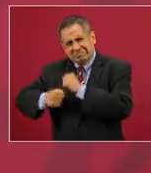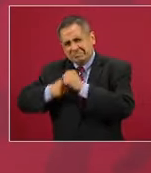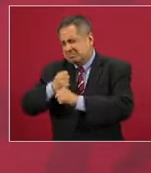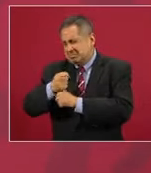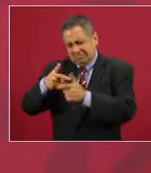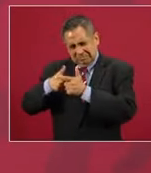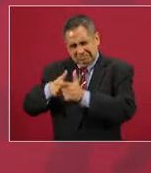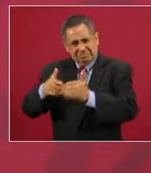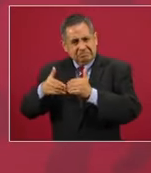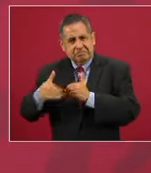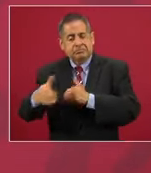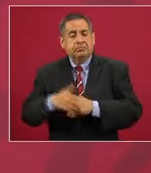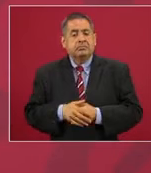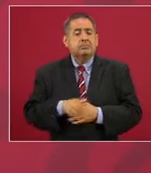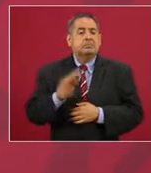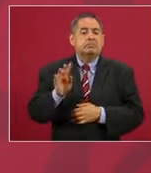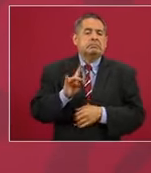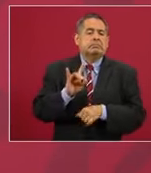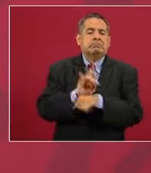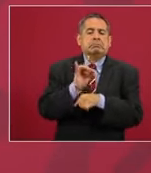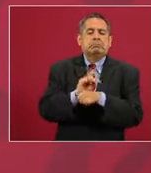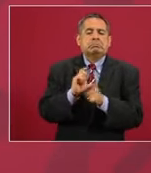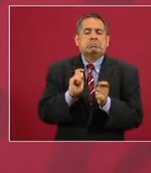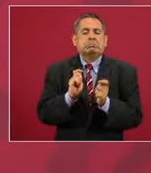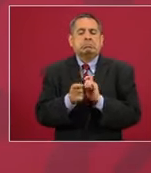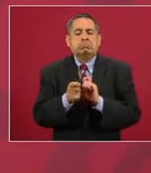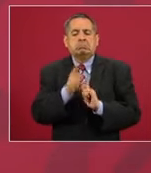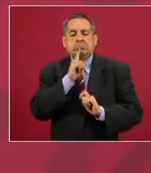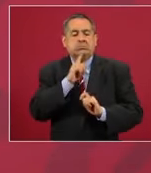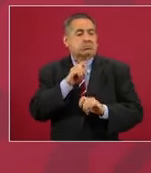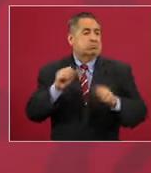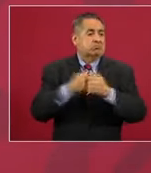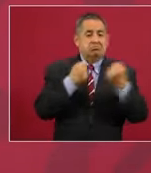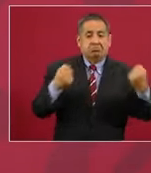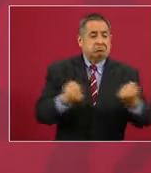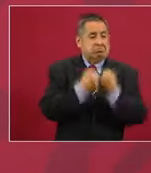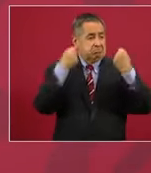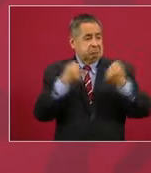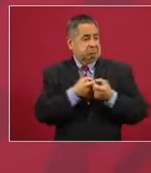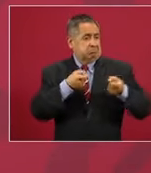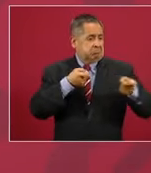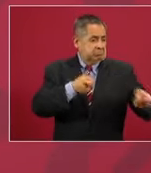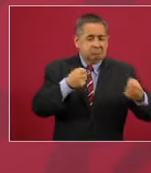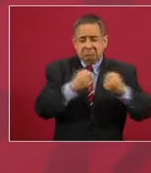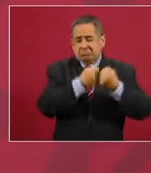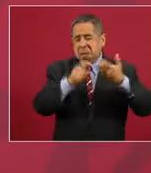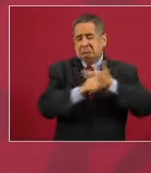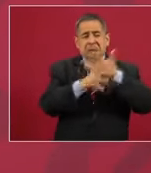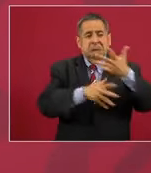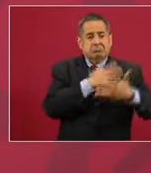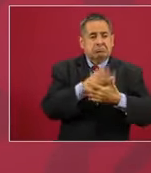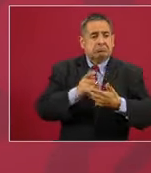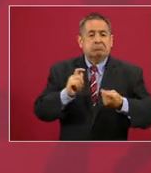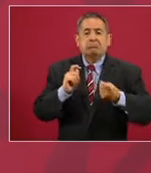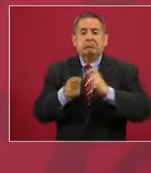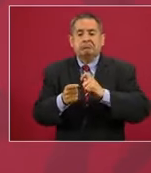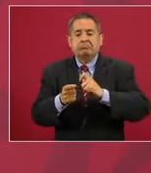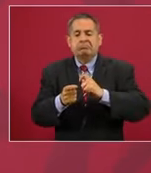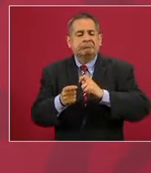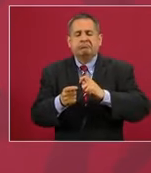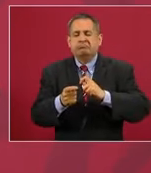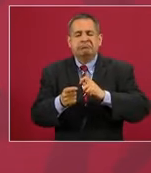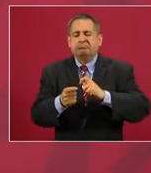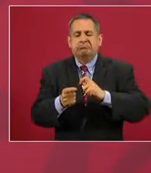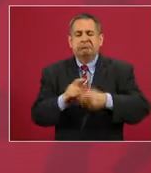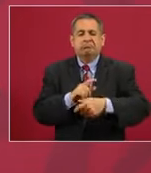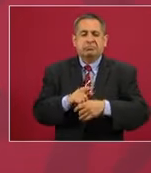Porque cuando la transformación se hace por la vía de las armas, por la vía violenta, la lleva